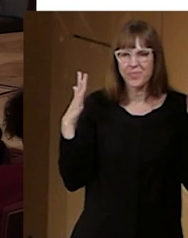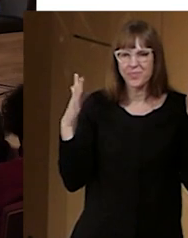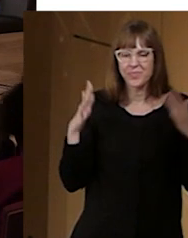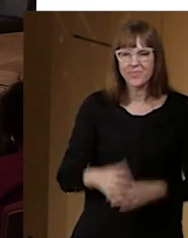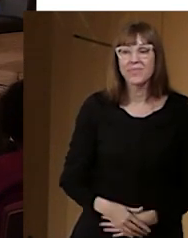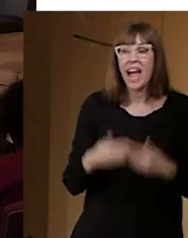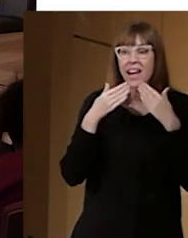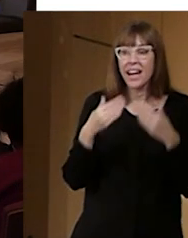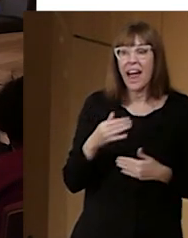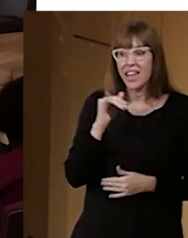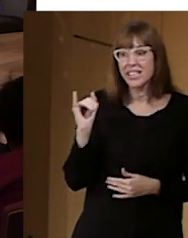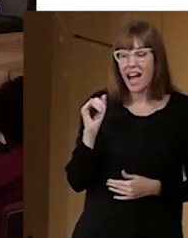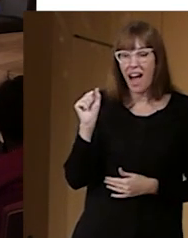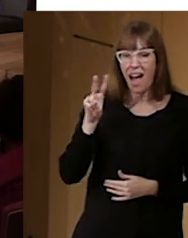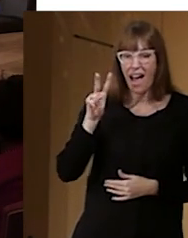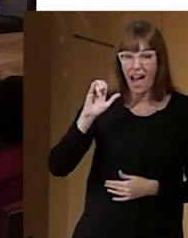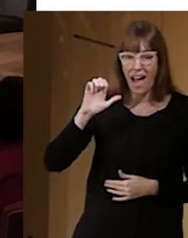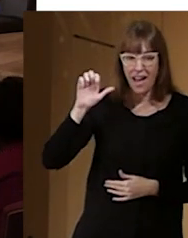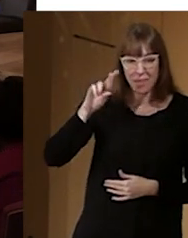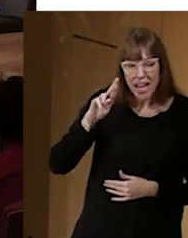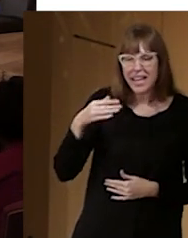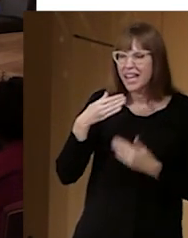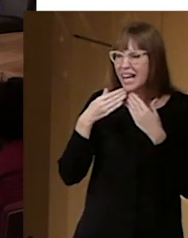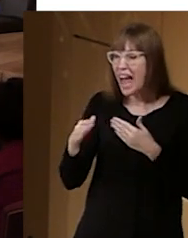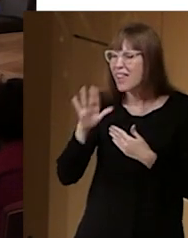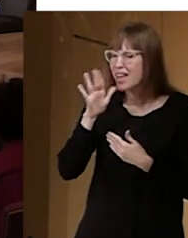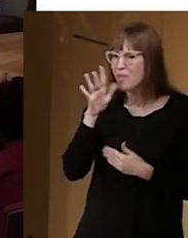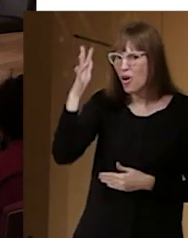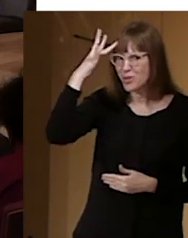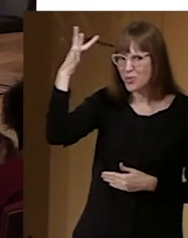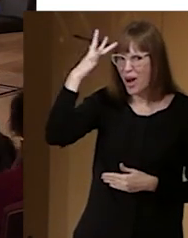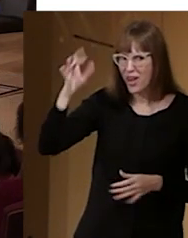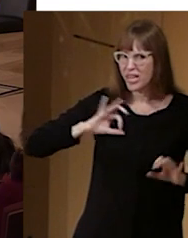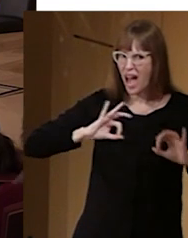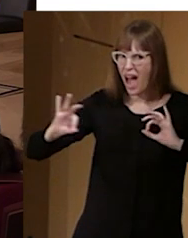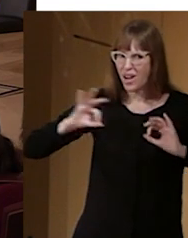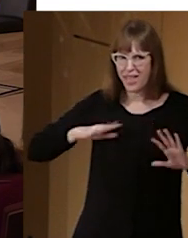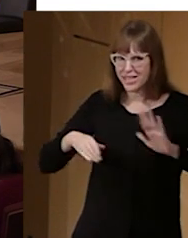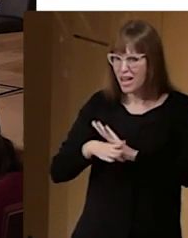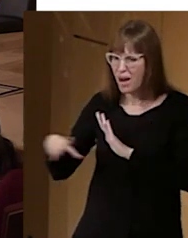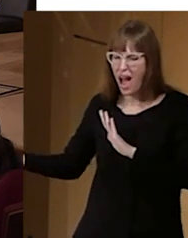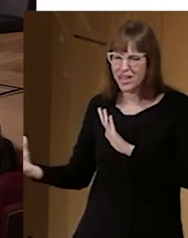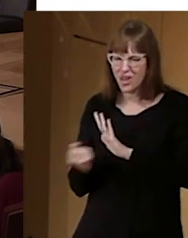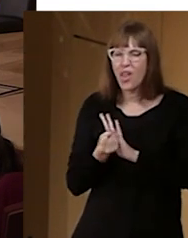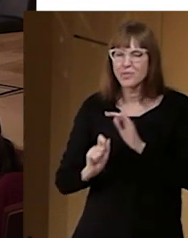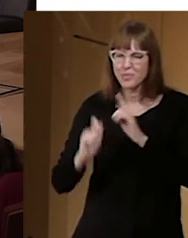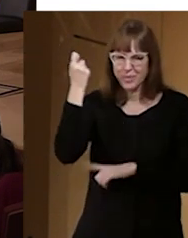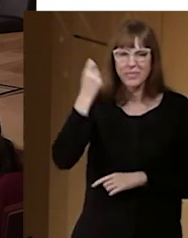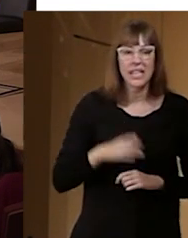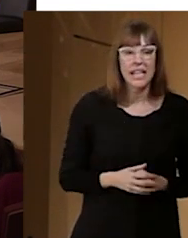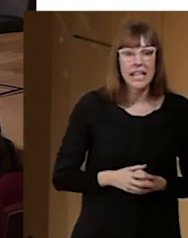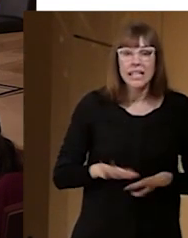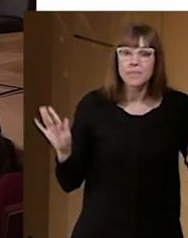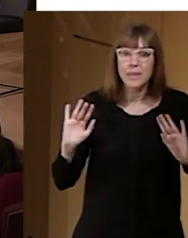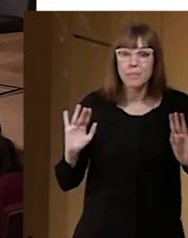Muchísimas gracias, Javier y muchísimas gracias por hacer realidad el sueño de que el teatro sea para todas las personas. Sin más,